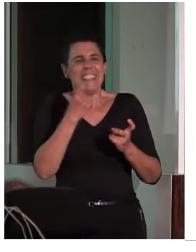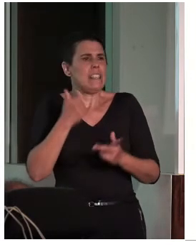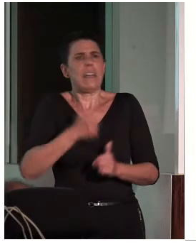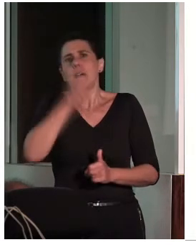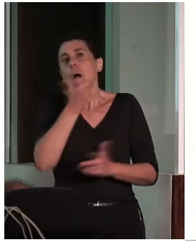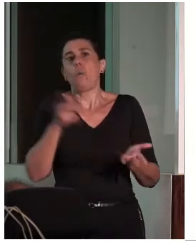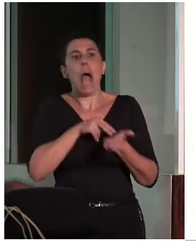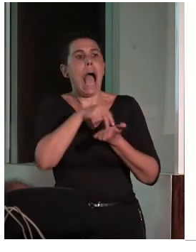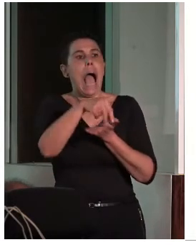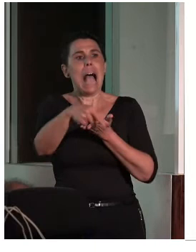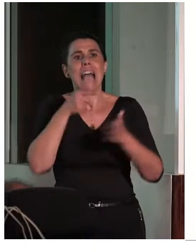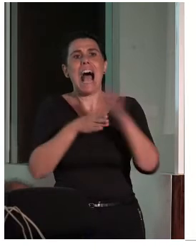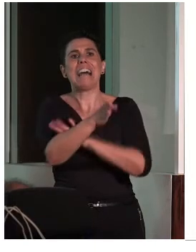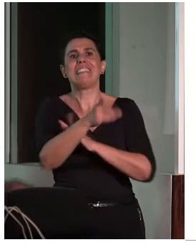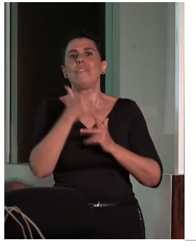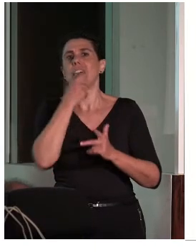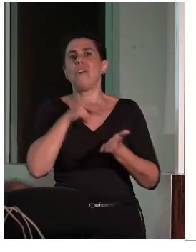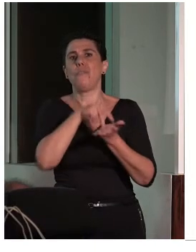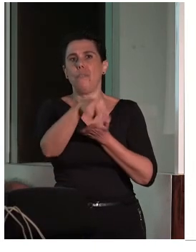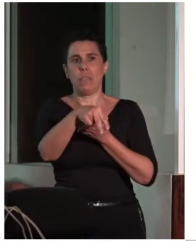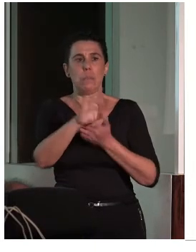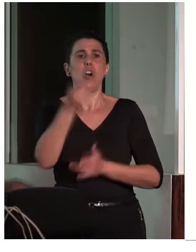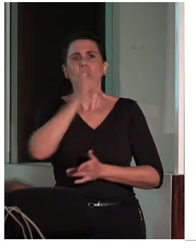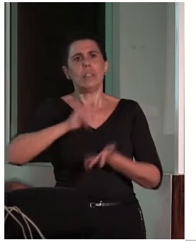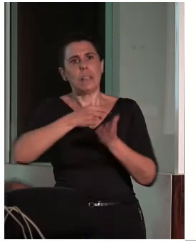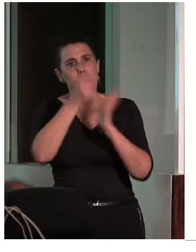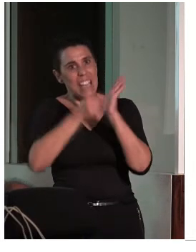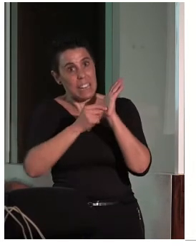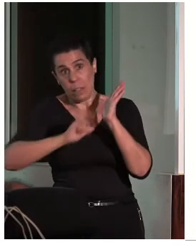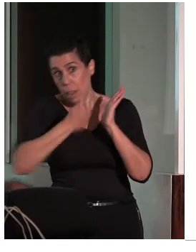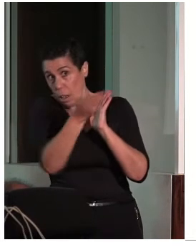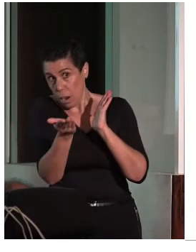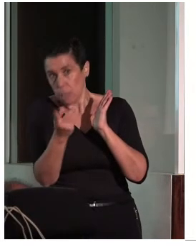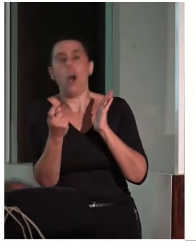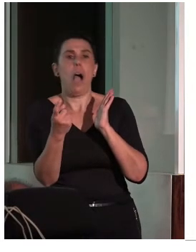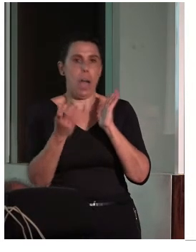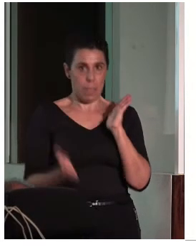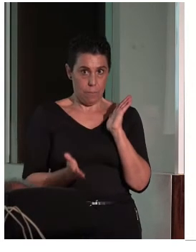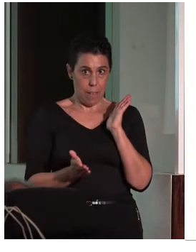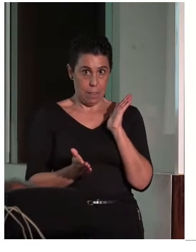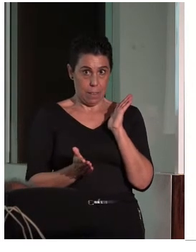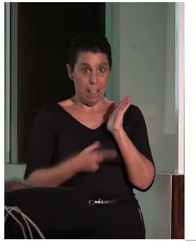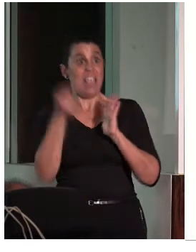necesitamos del resto de los principios de ALCO. Entonces, en el sentido de los principios de deambulación,